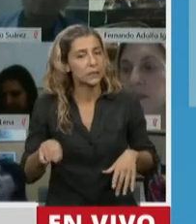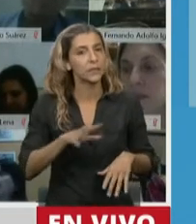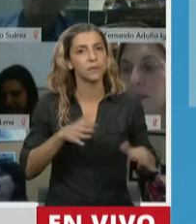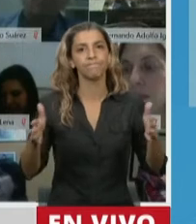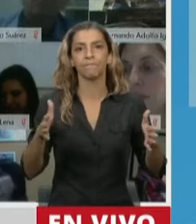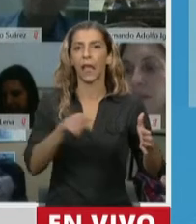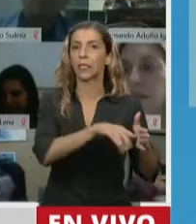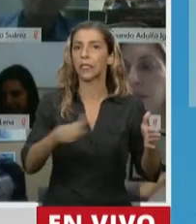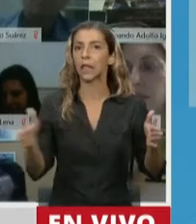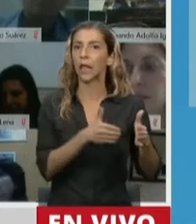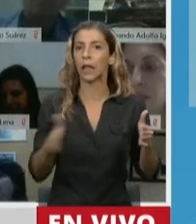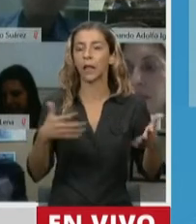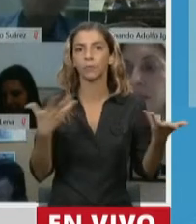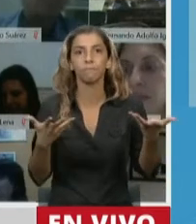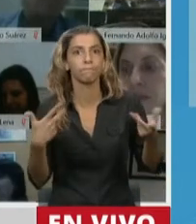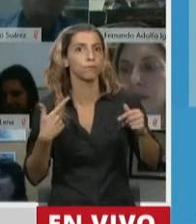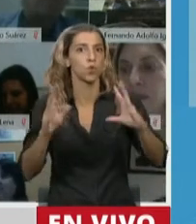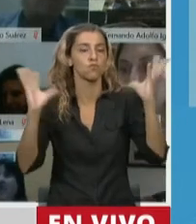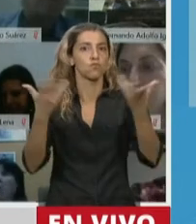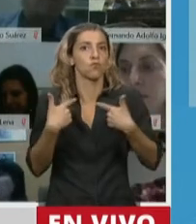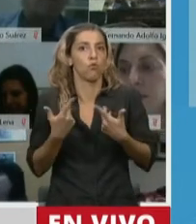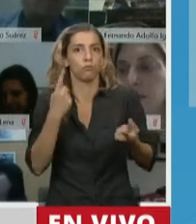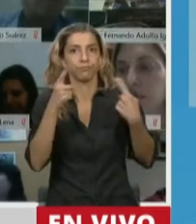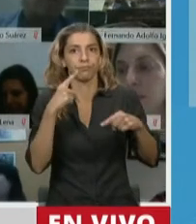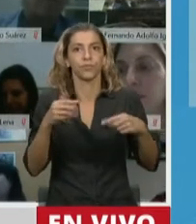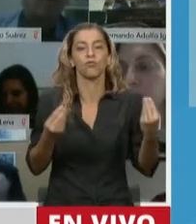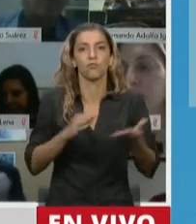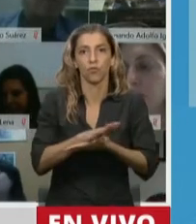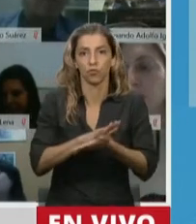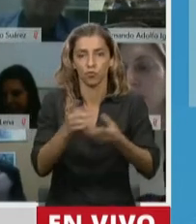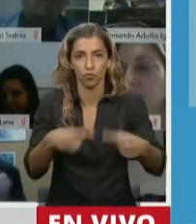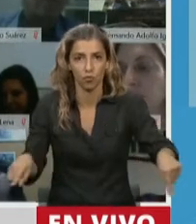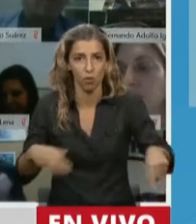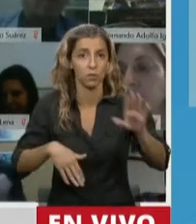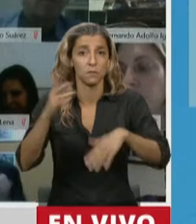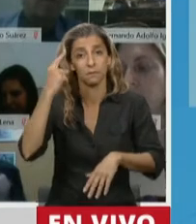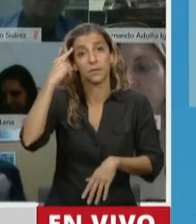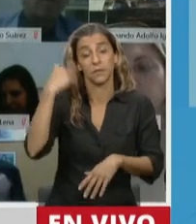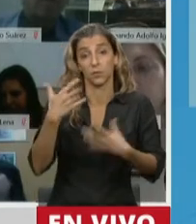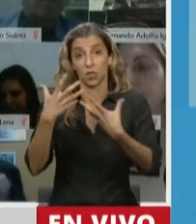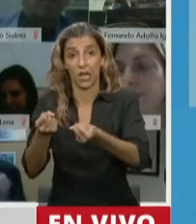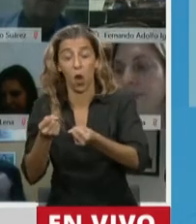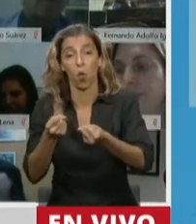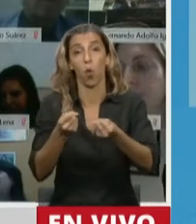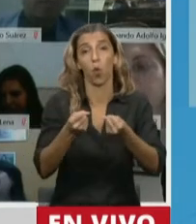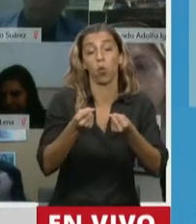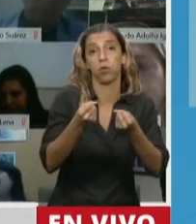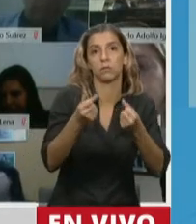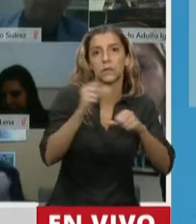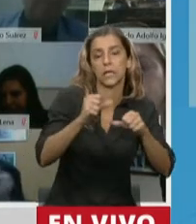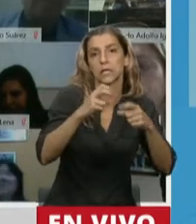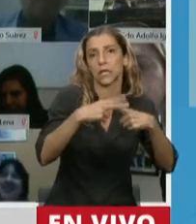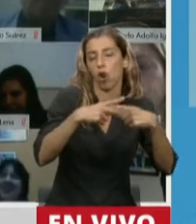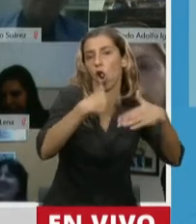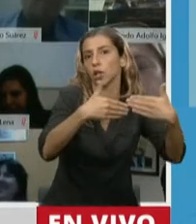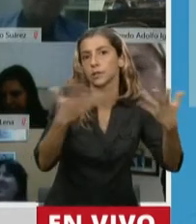desconocidas para el propio mundo de la salud y de la ciencia, hemos cambiado nuestras rutinas y la forma de